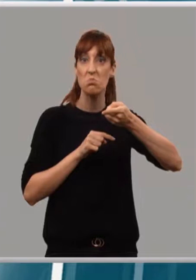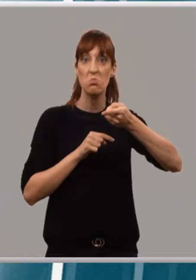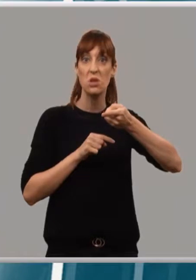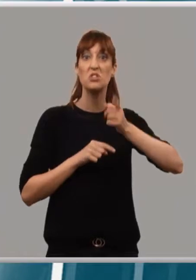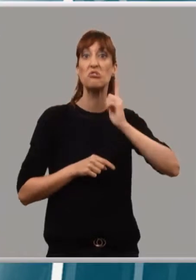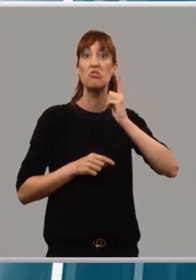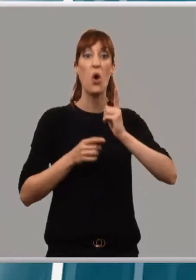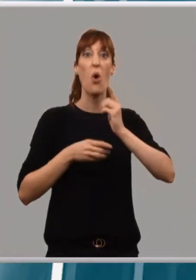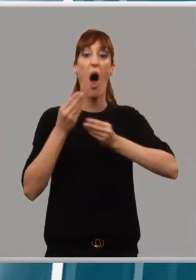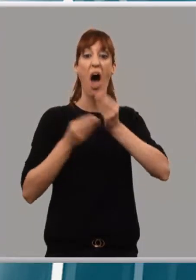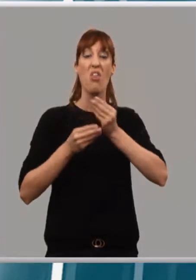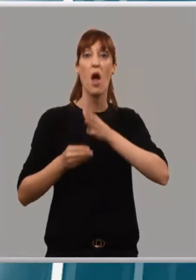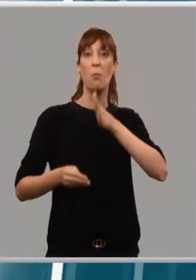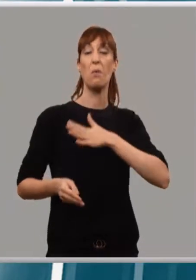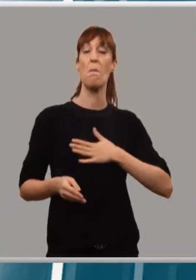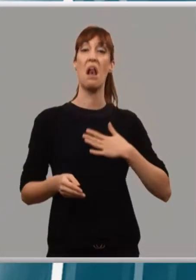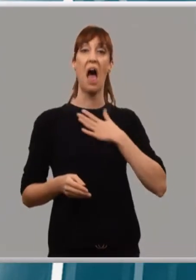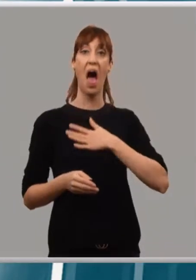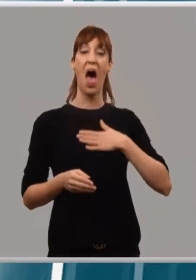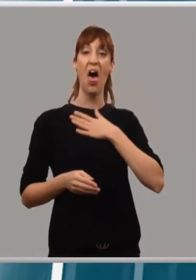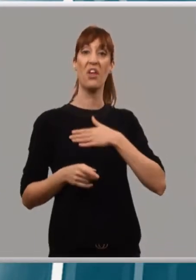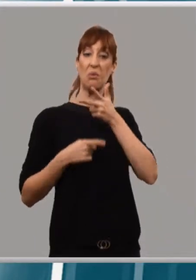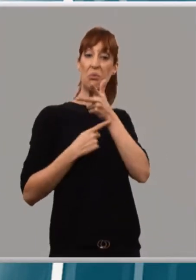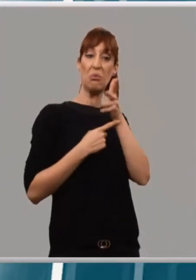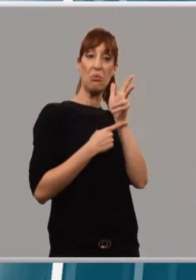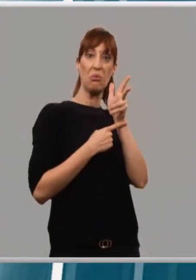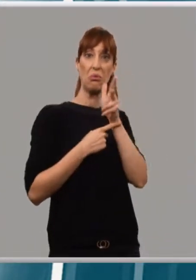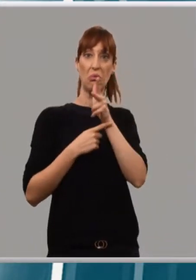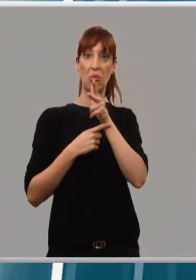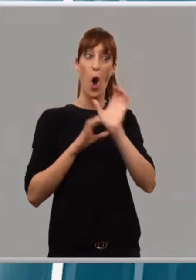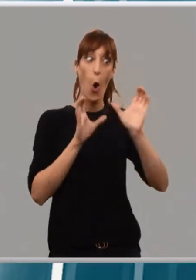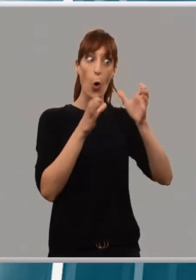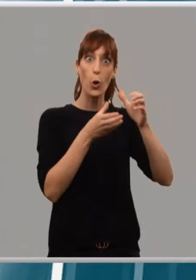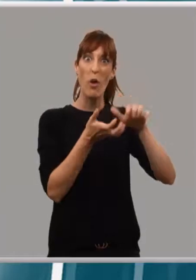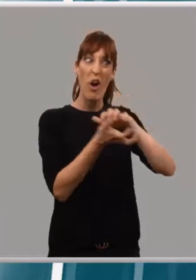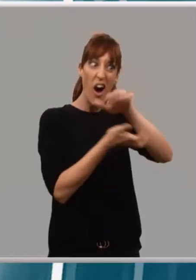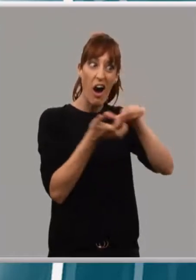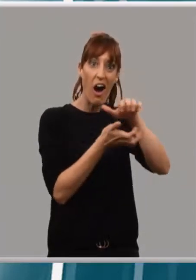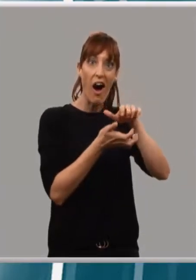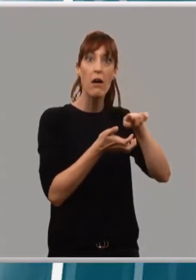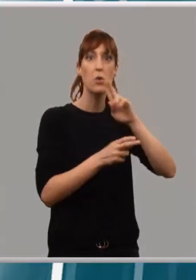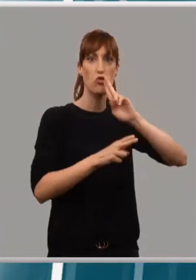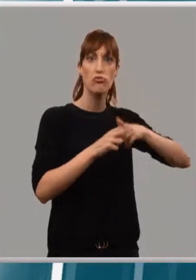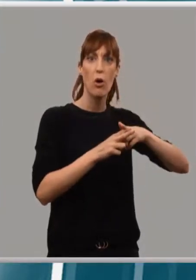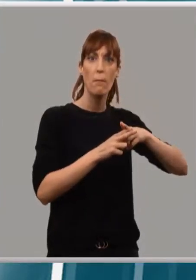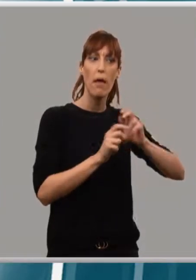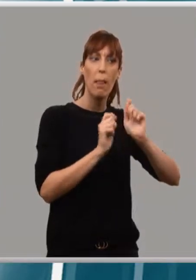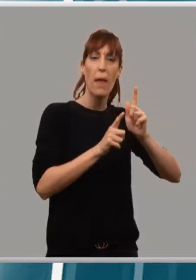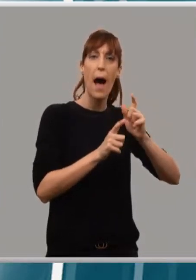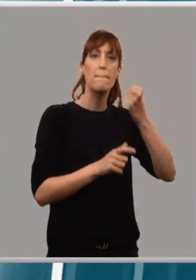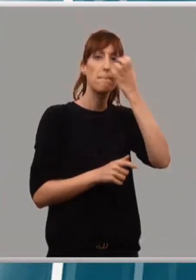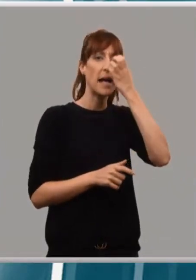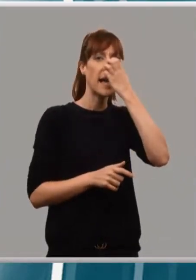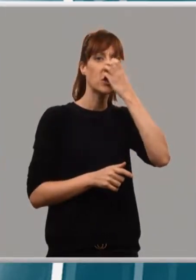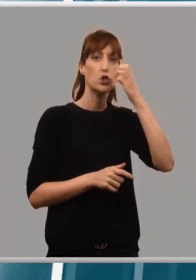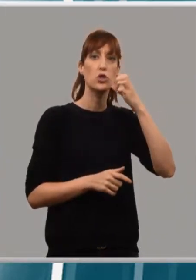de delinquir. Ellos mismos se autodenominaban los payasos vengativos. El escenario al que se enfrentan